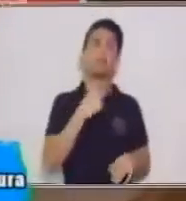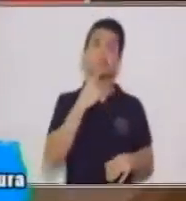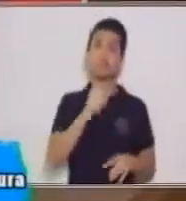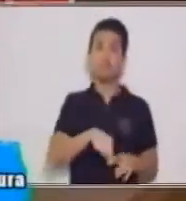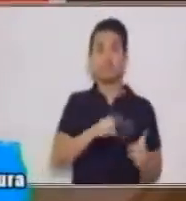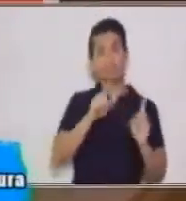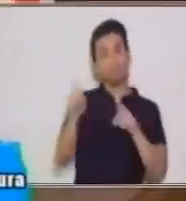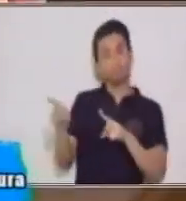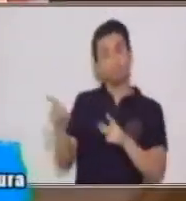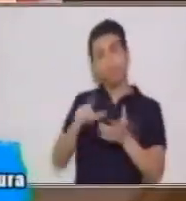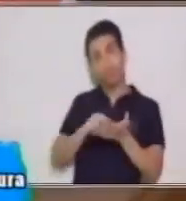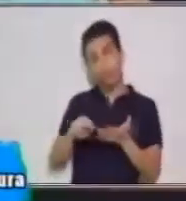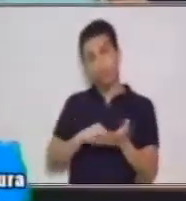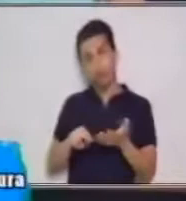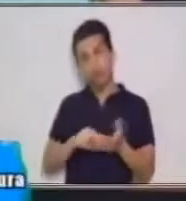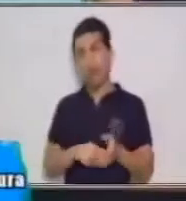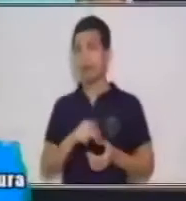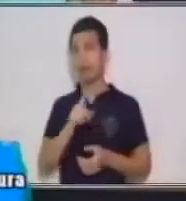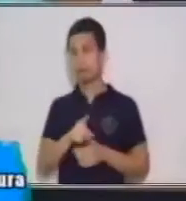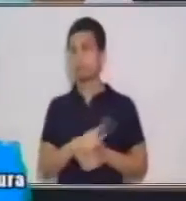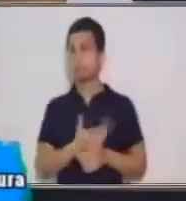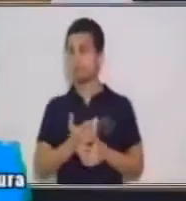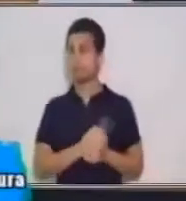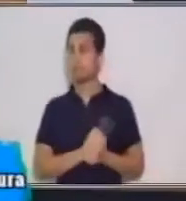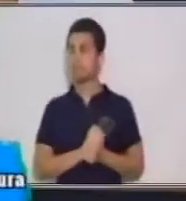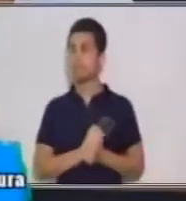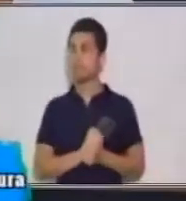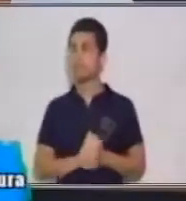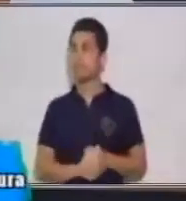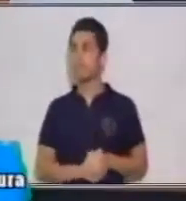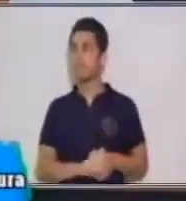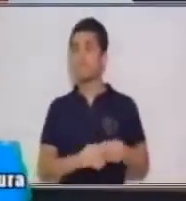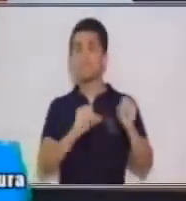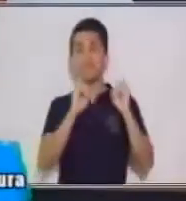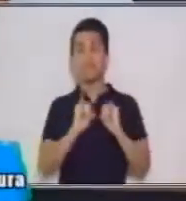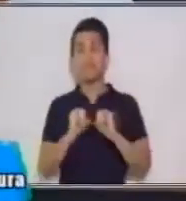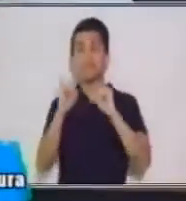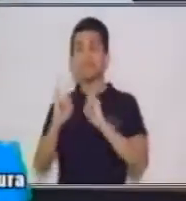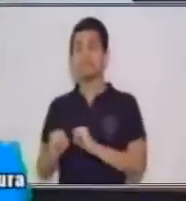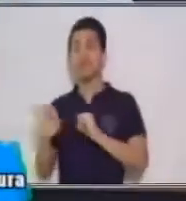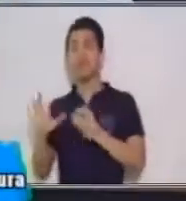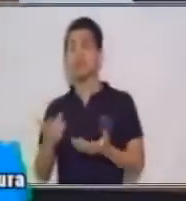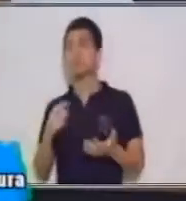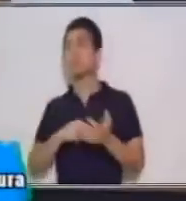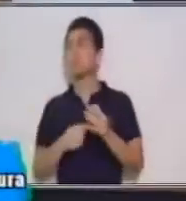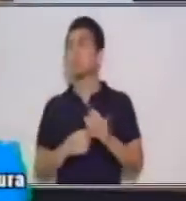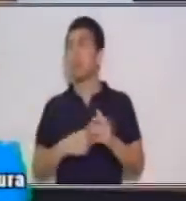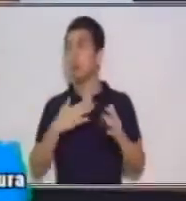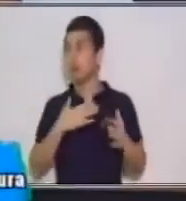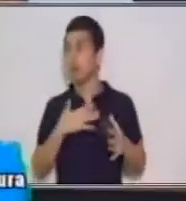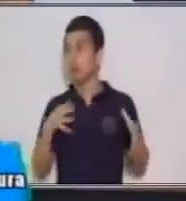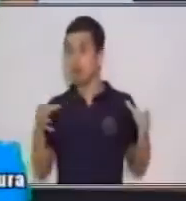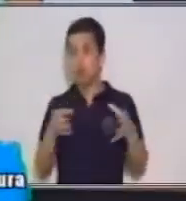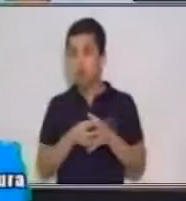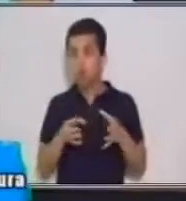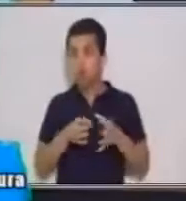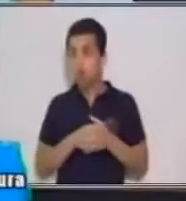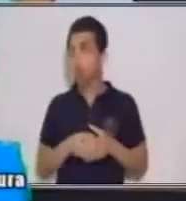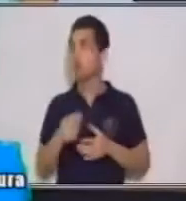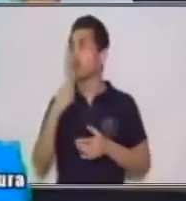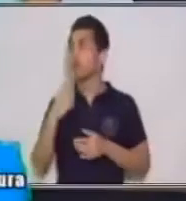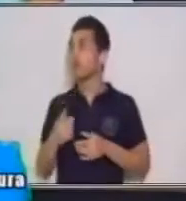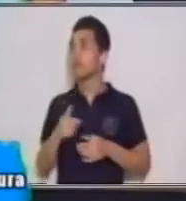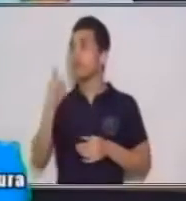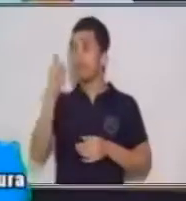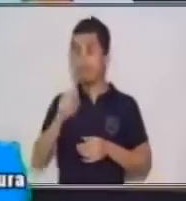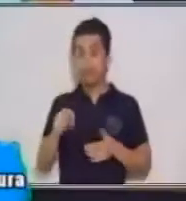libro. Ahora bien, individual va a ser cuando estemos en un grupo y nos piden